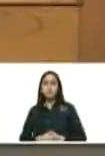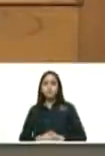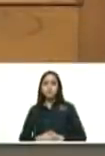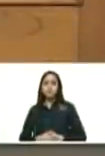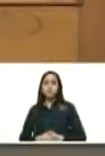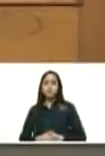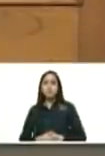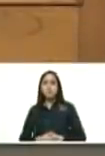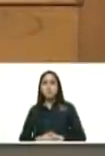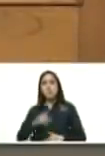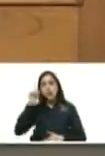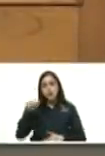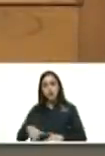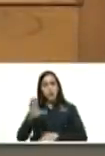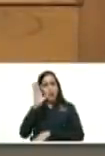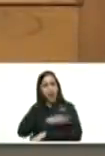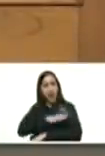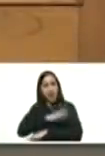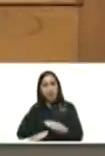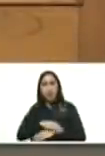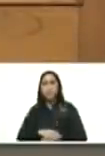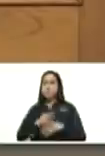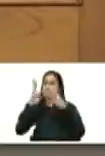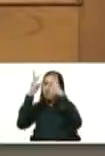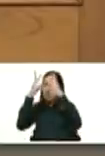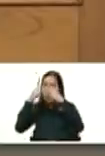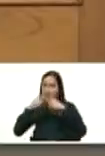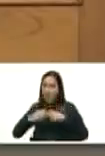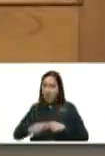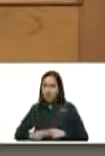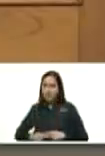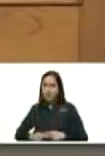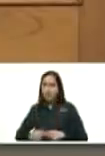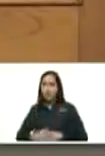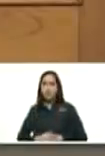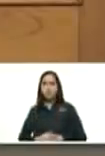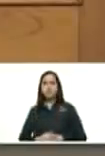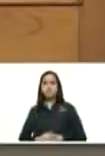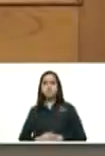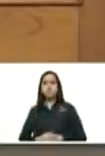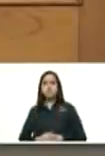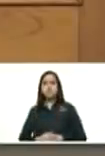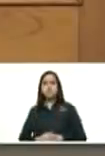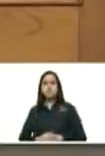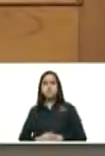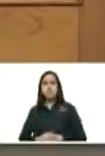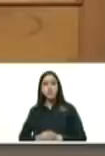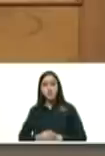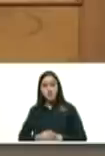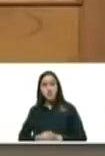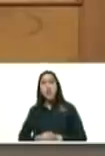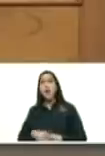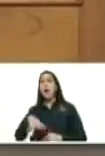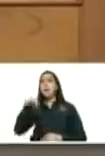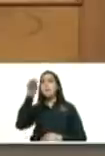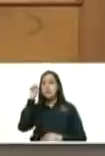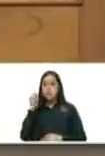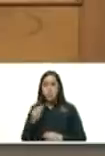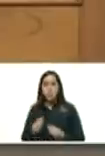y por la capacidad para administrar y aprender como aprendimos a hacer mucho